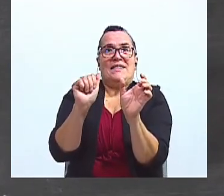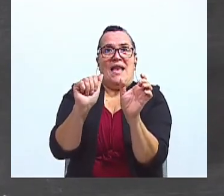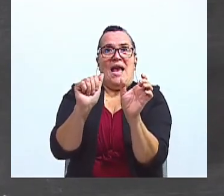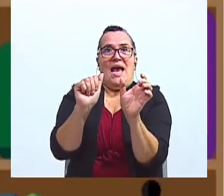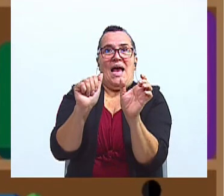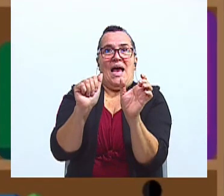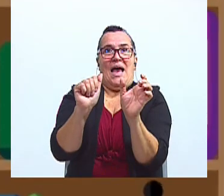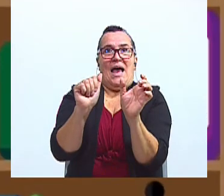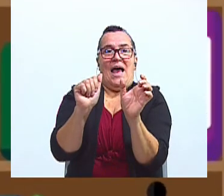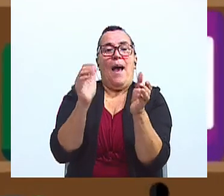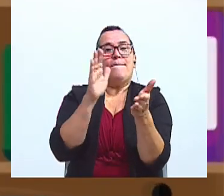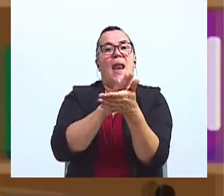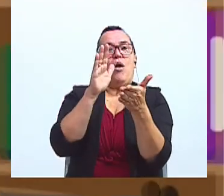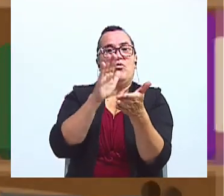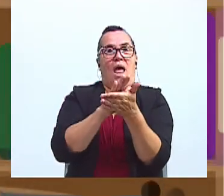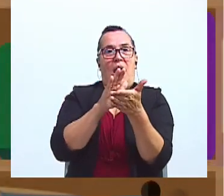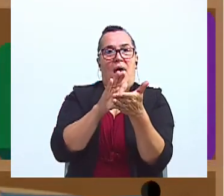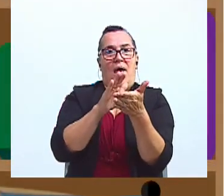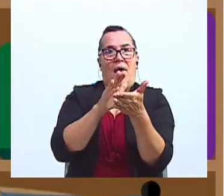apla.